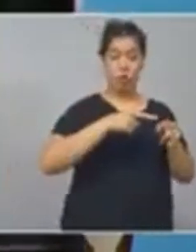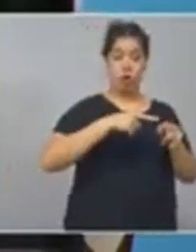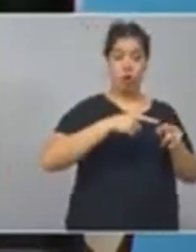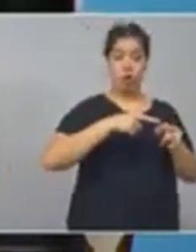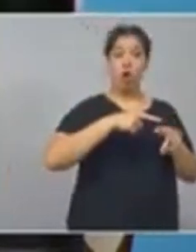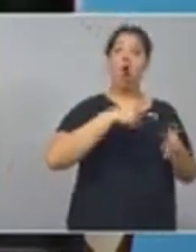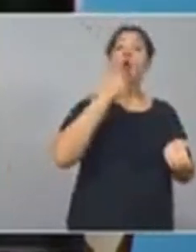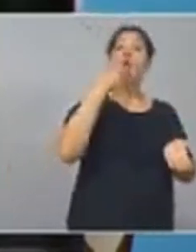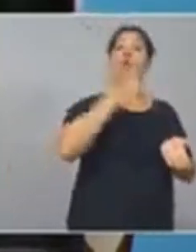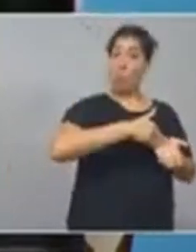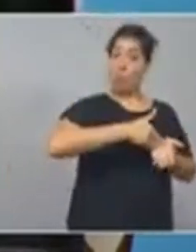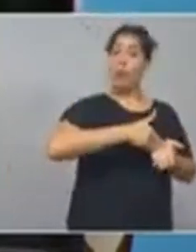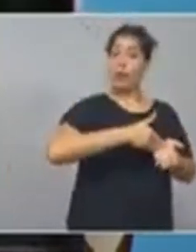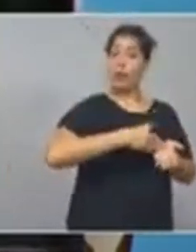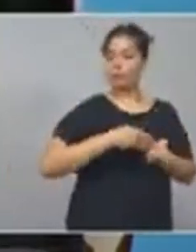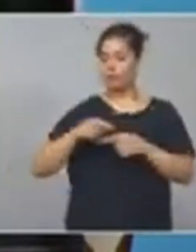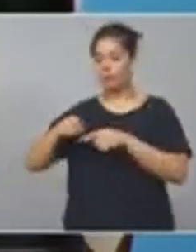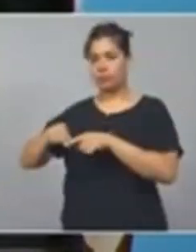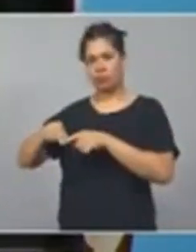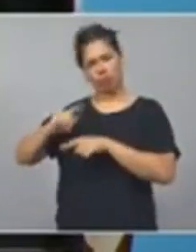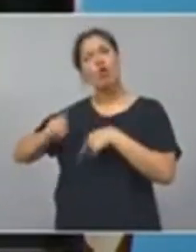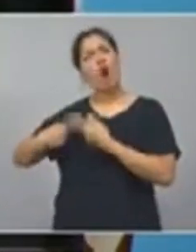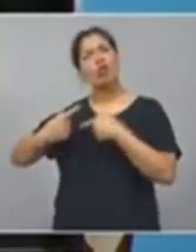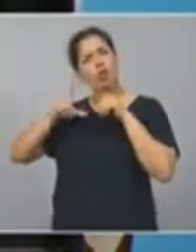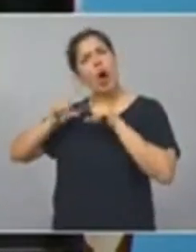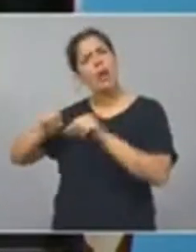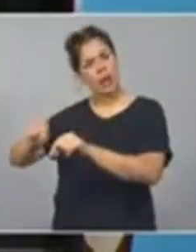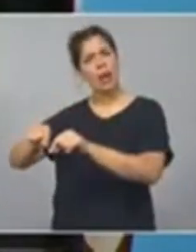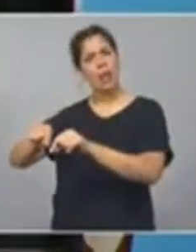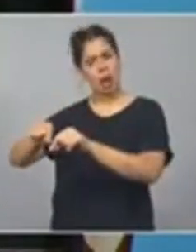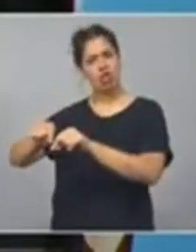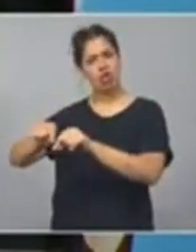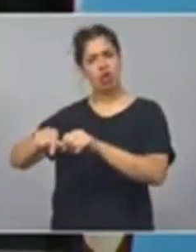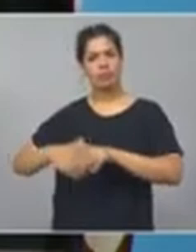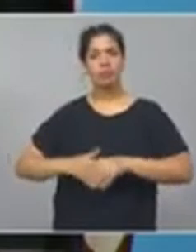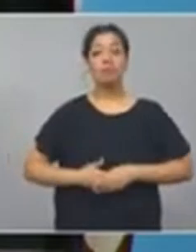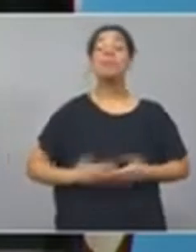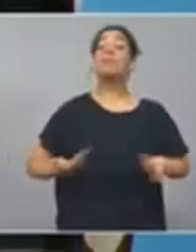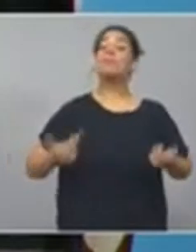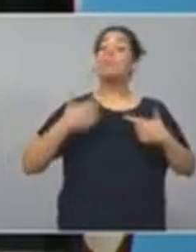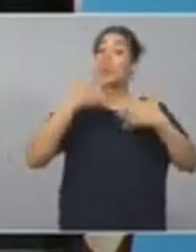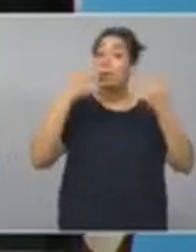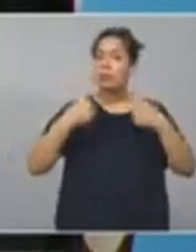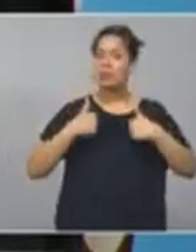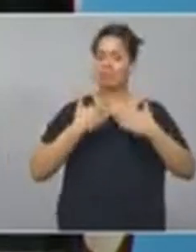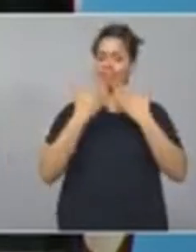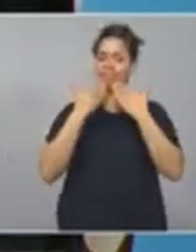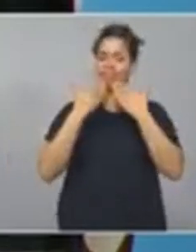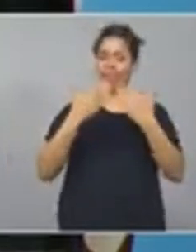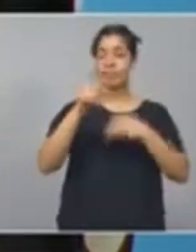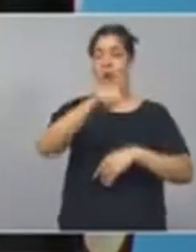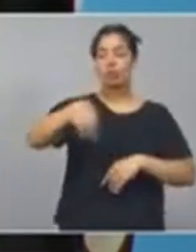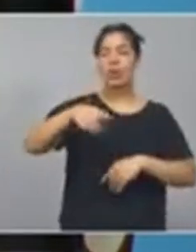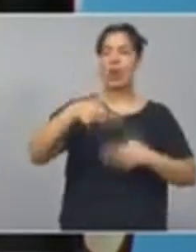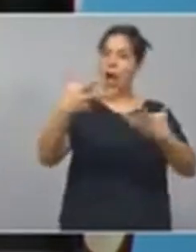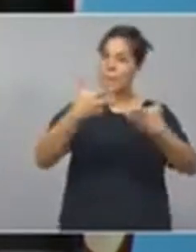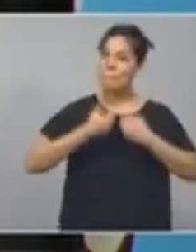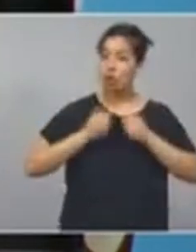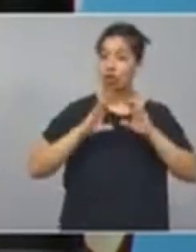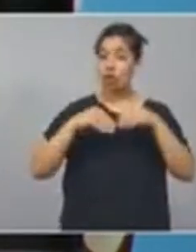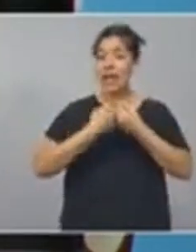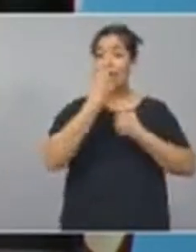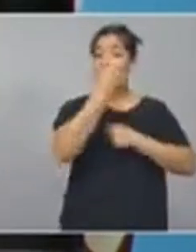reclamar lo que le corresponde a la provincia de Buenos Aires. Así que yo agradezco el apoyo de los 135